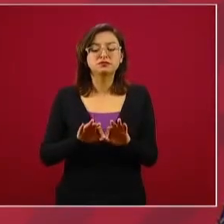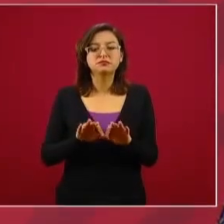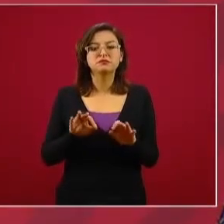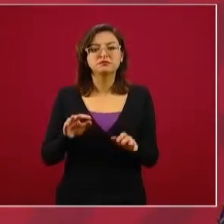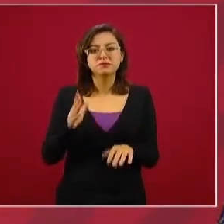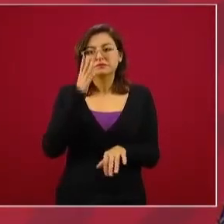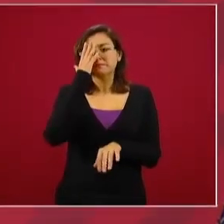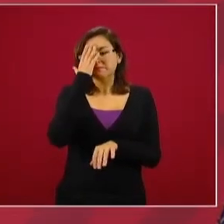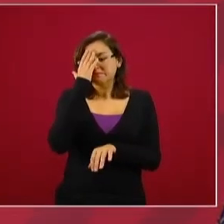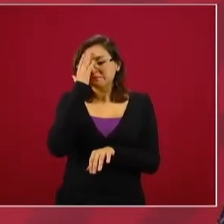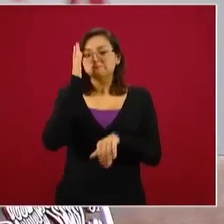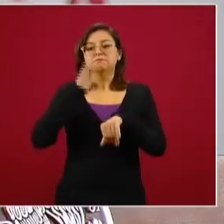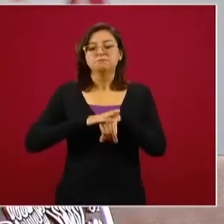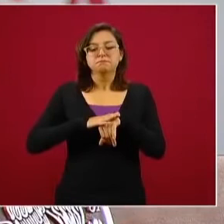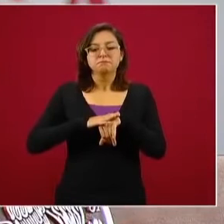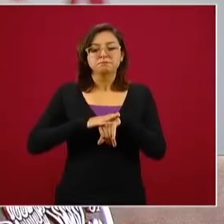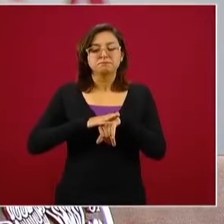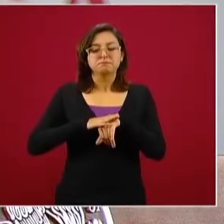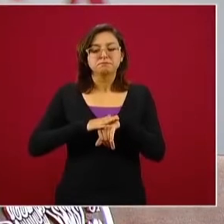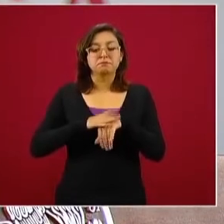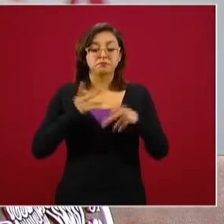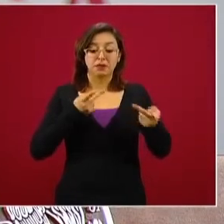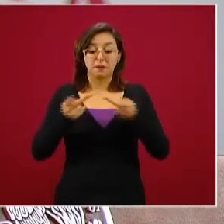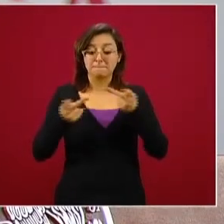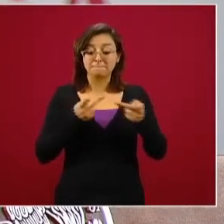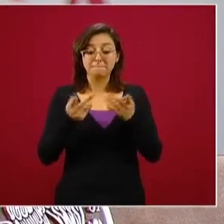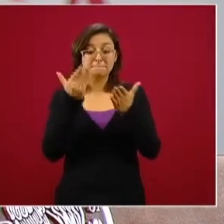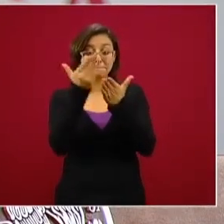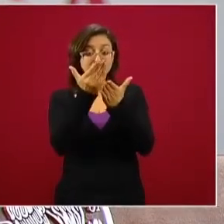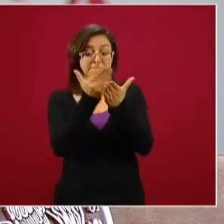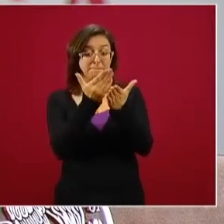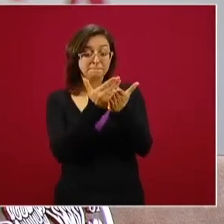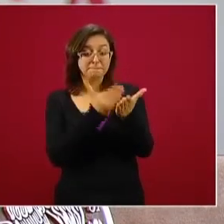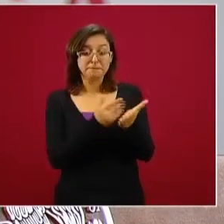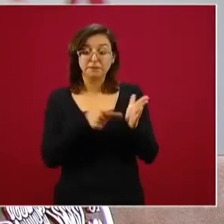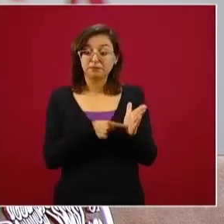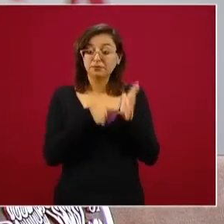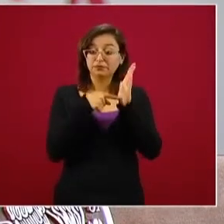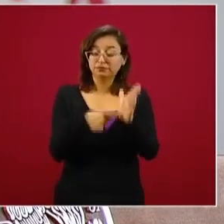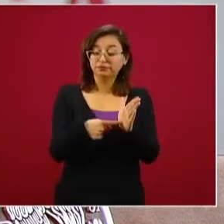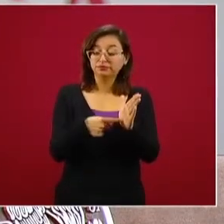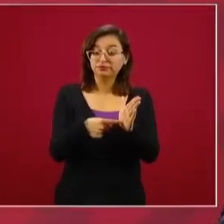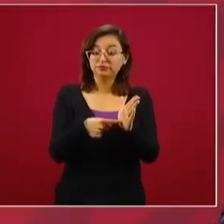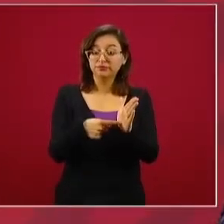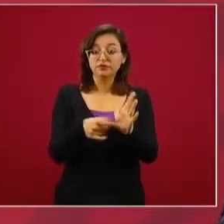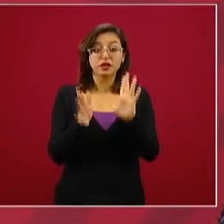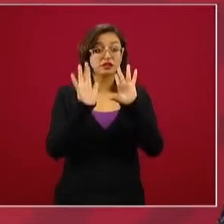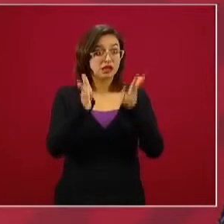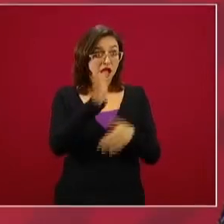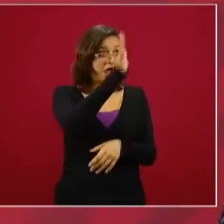que el plan, aunque ha sido consensado